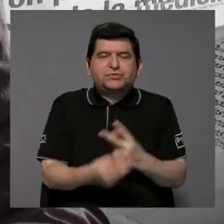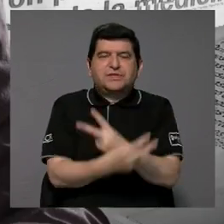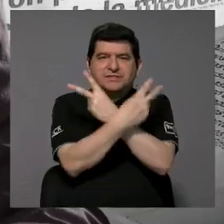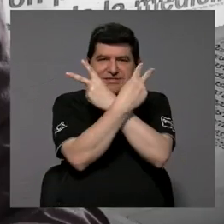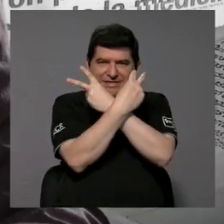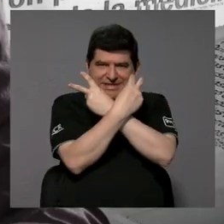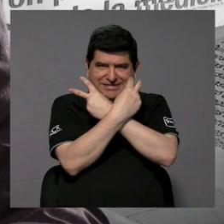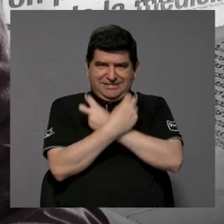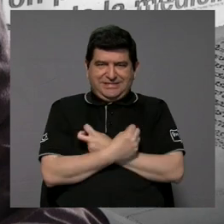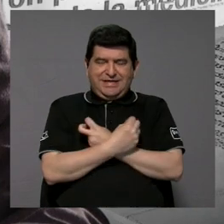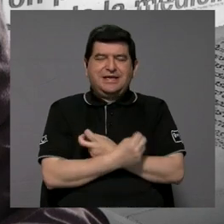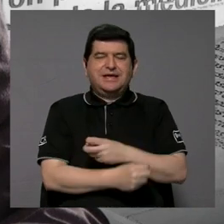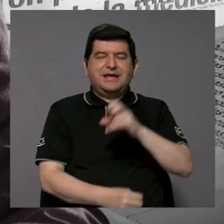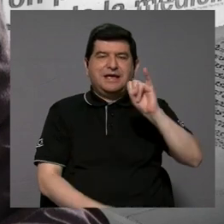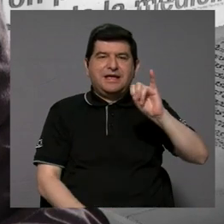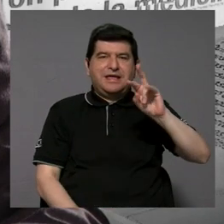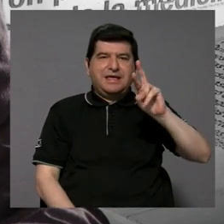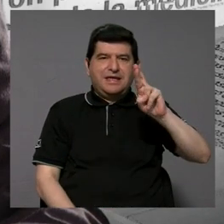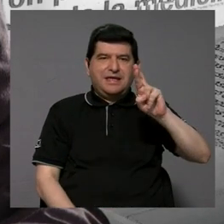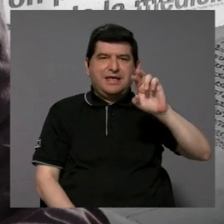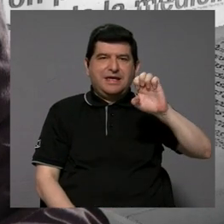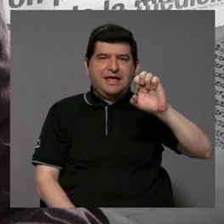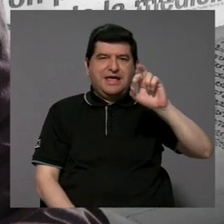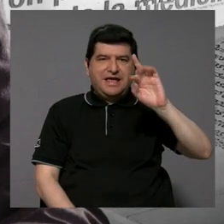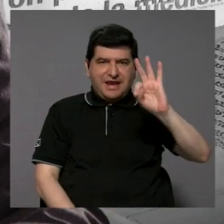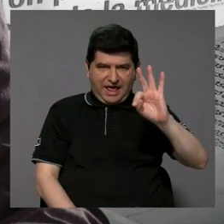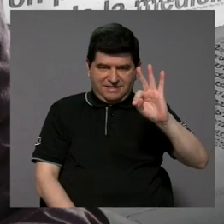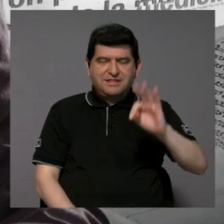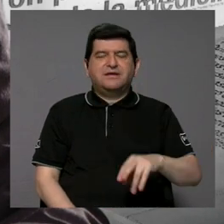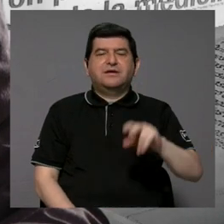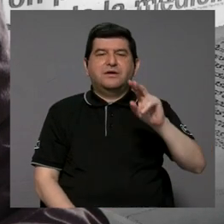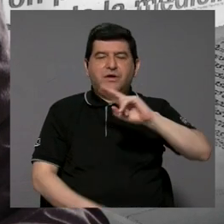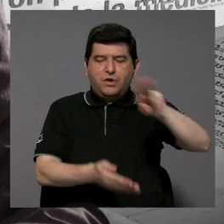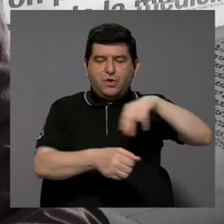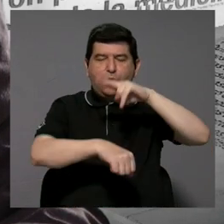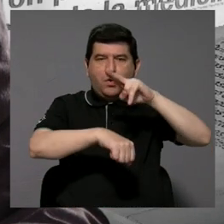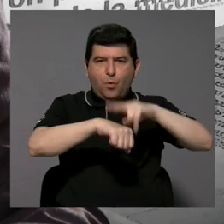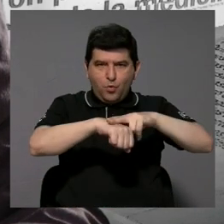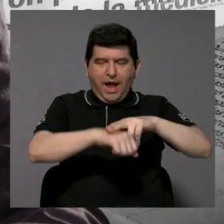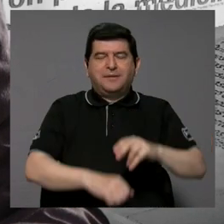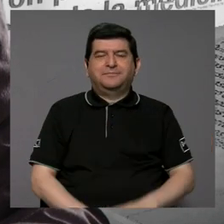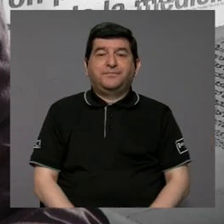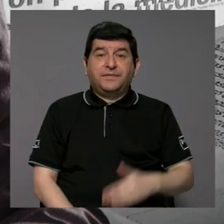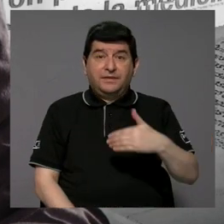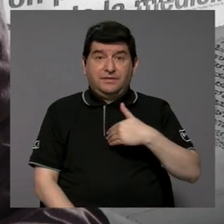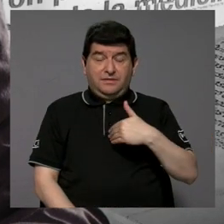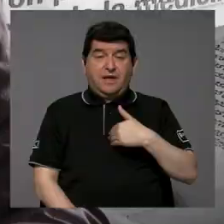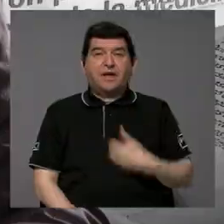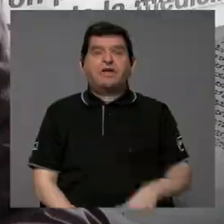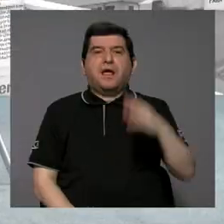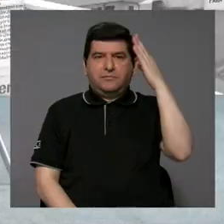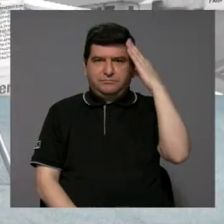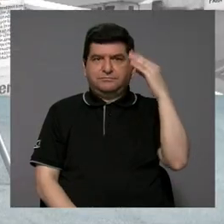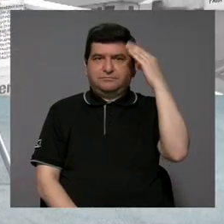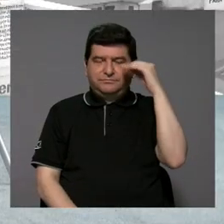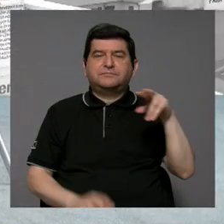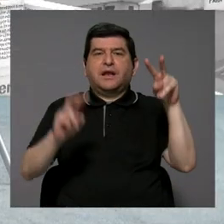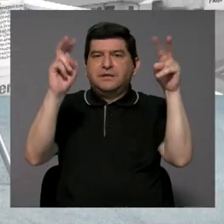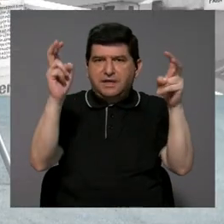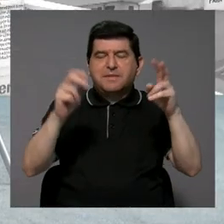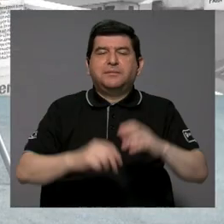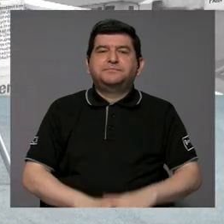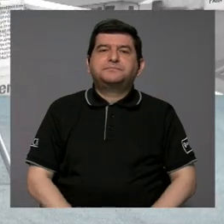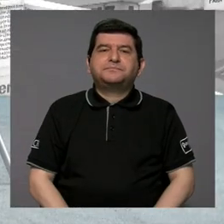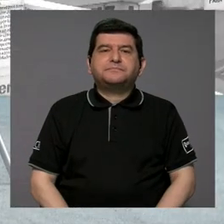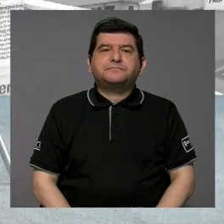Tóxicas IRET de la Universidad Nacional y tiene una larga experiencia en este tema.